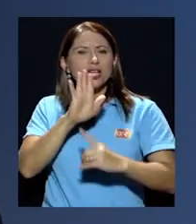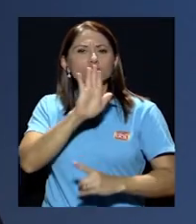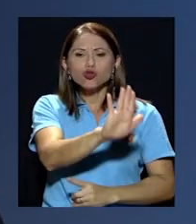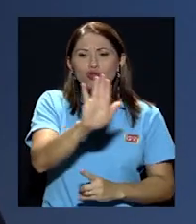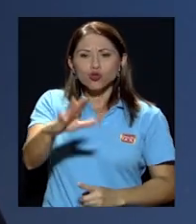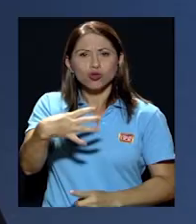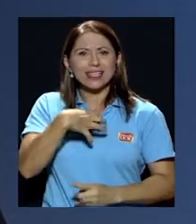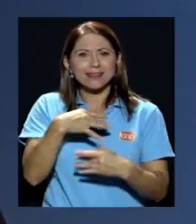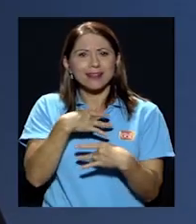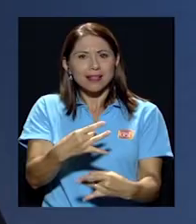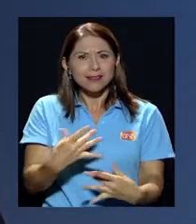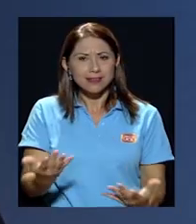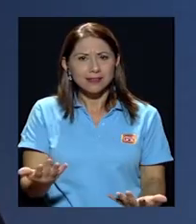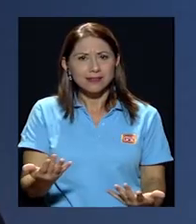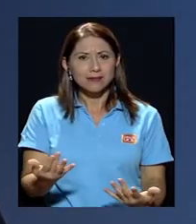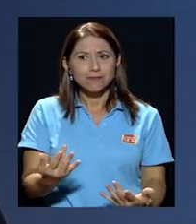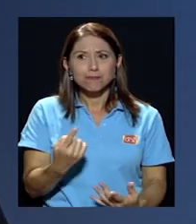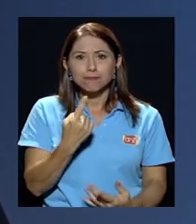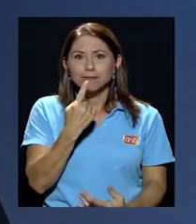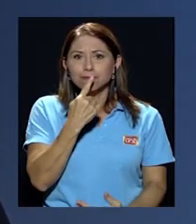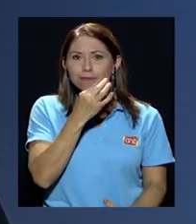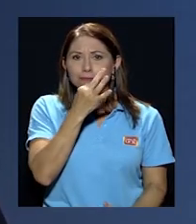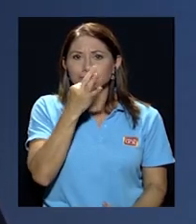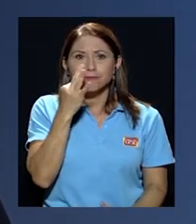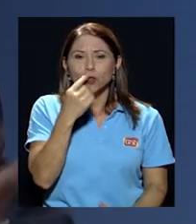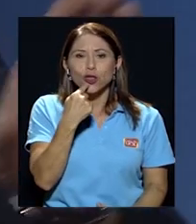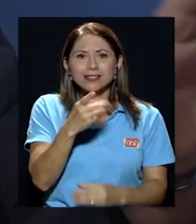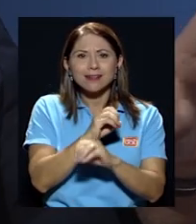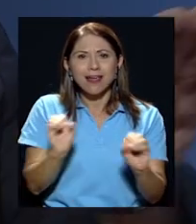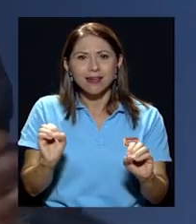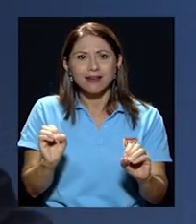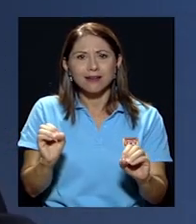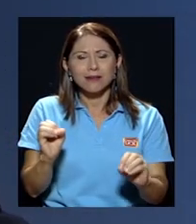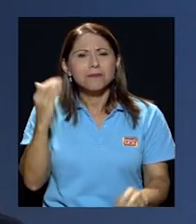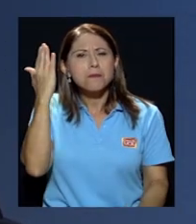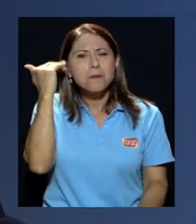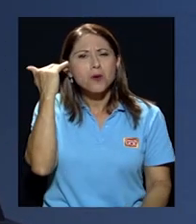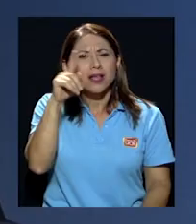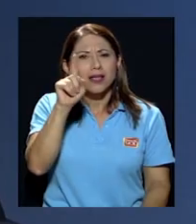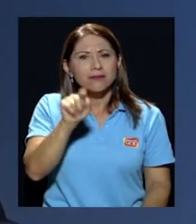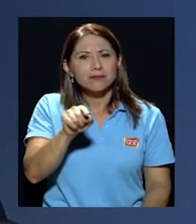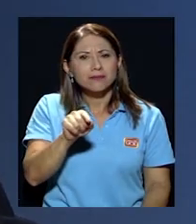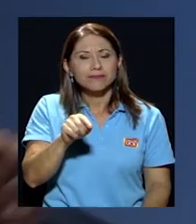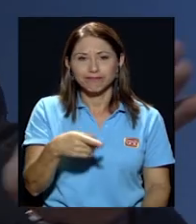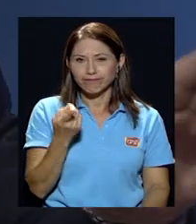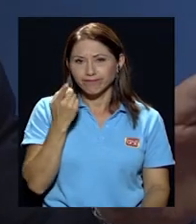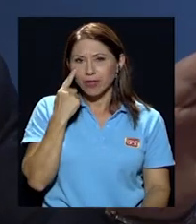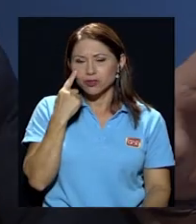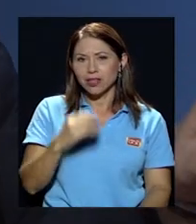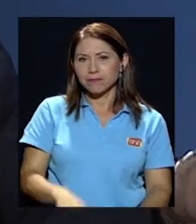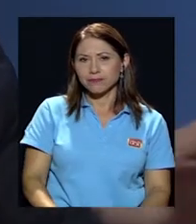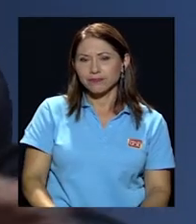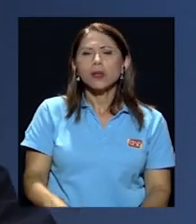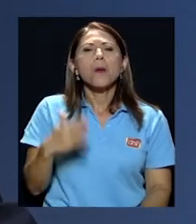intereses, no dicen nada. ¿Por qué? Vea usted. ¿Por qué